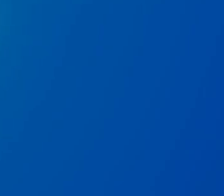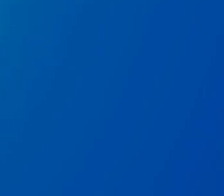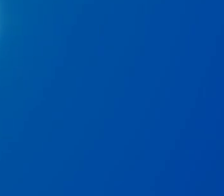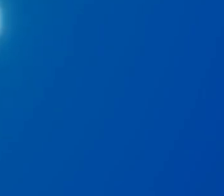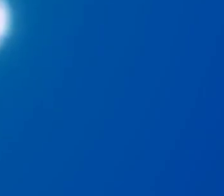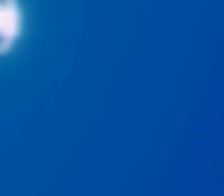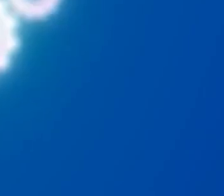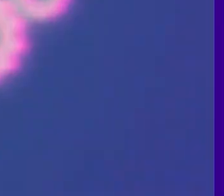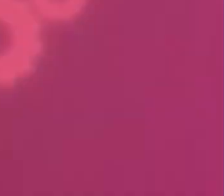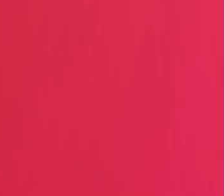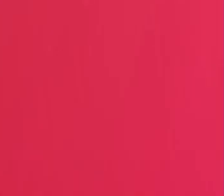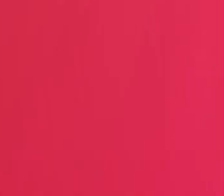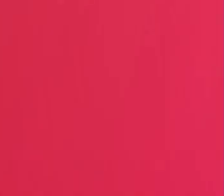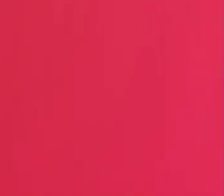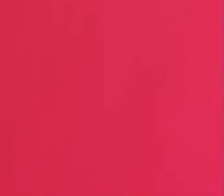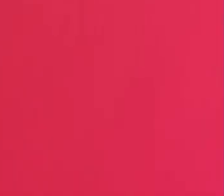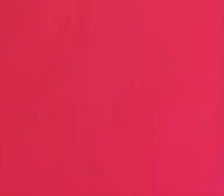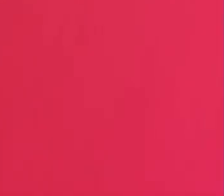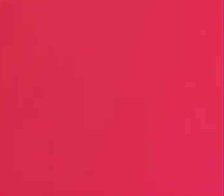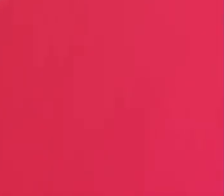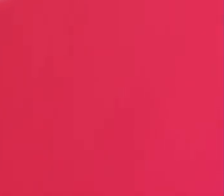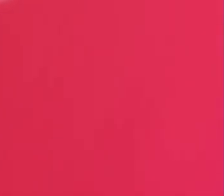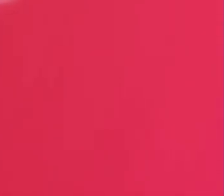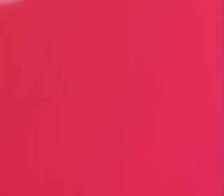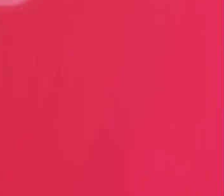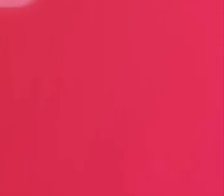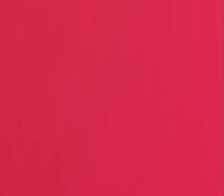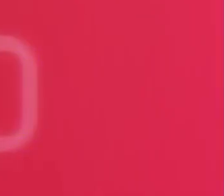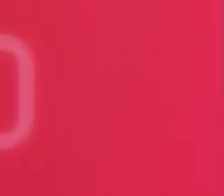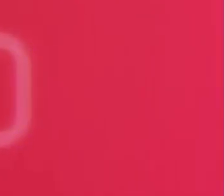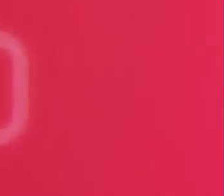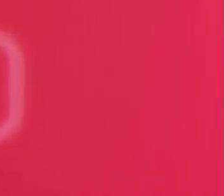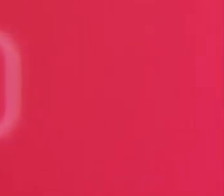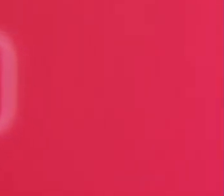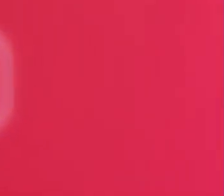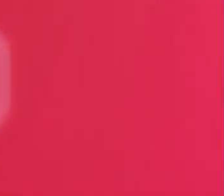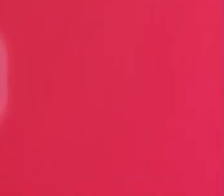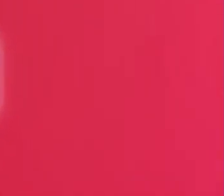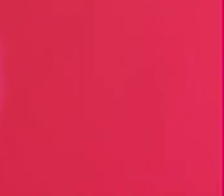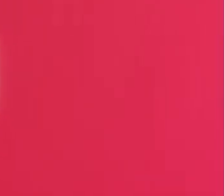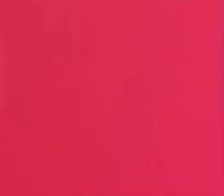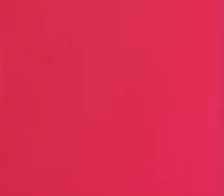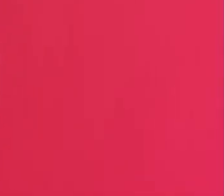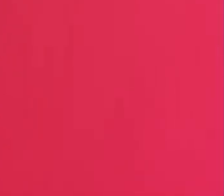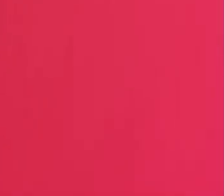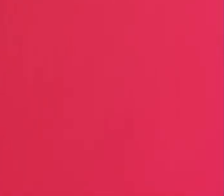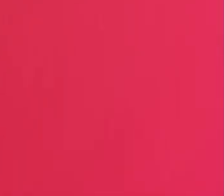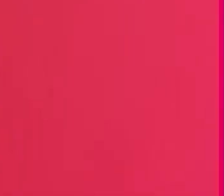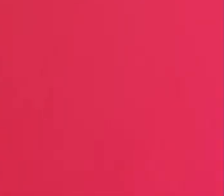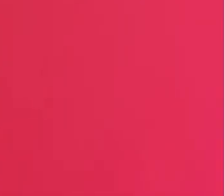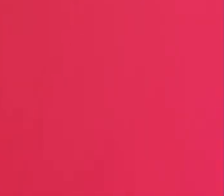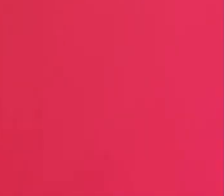video.